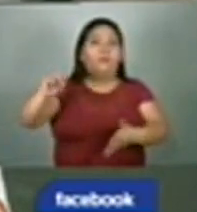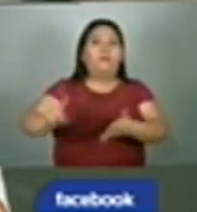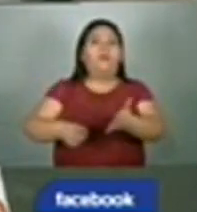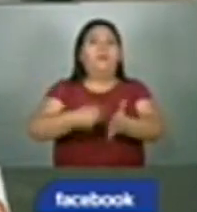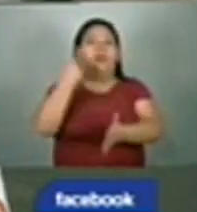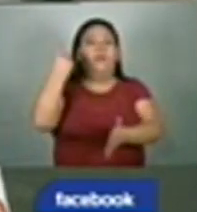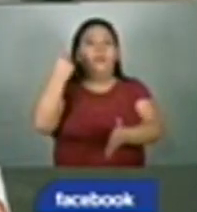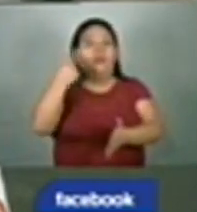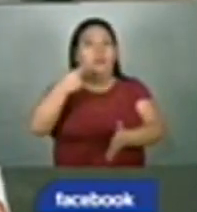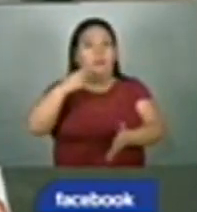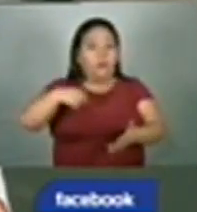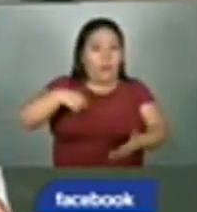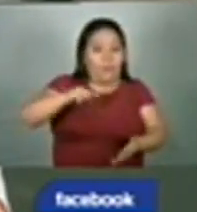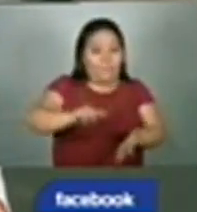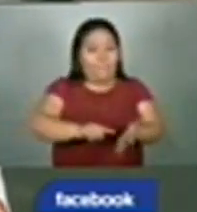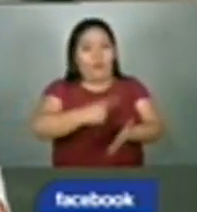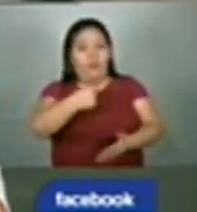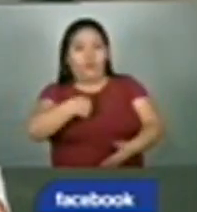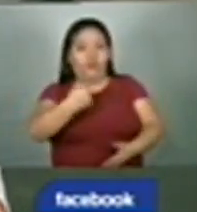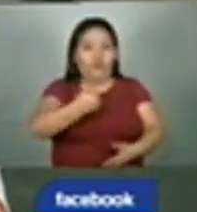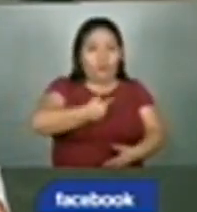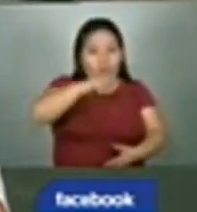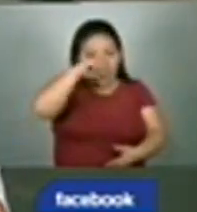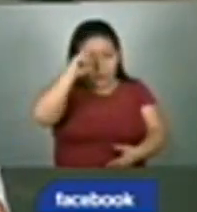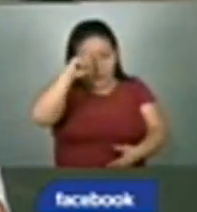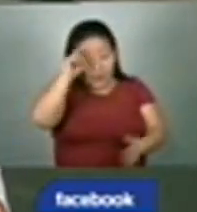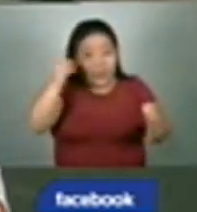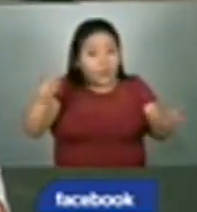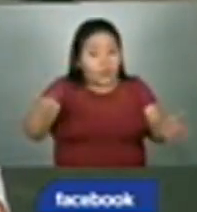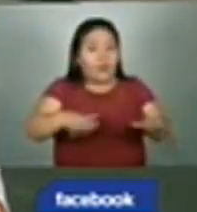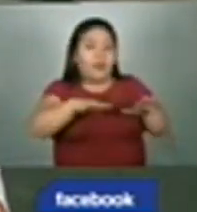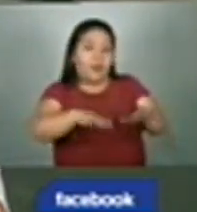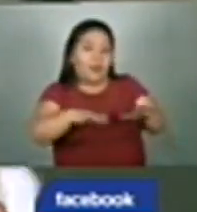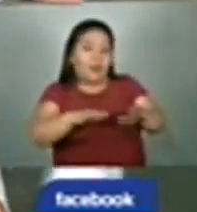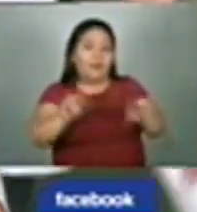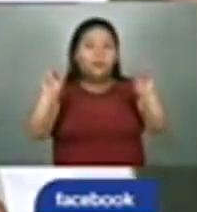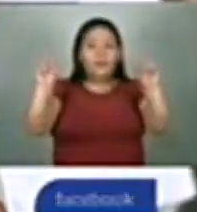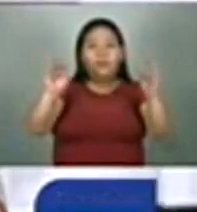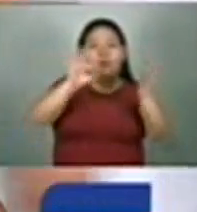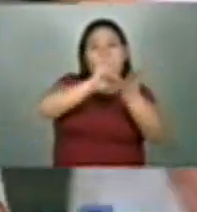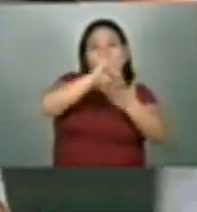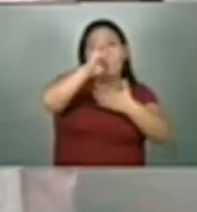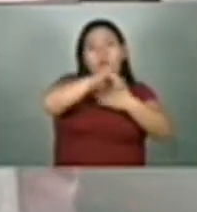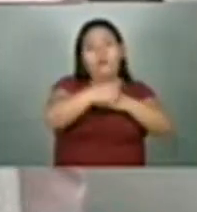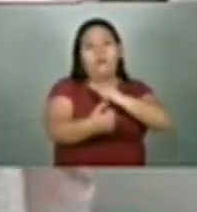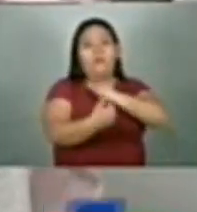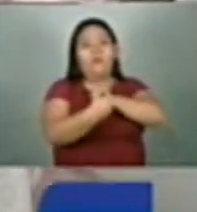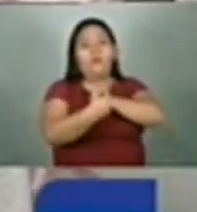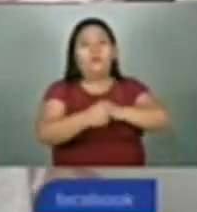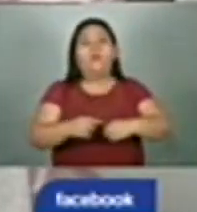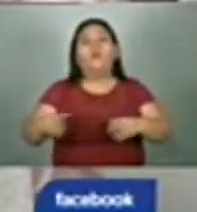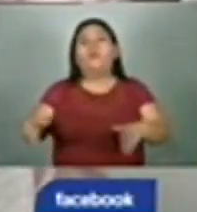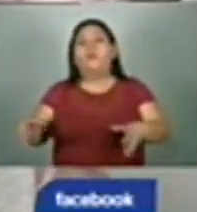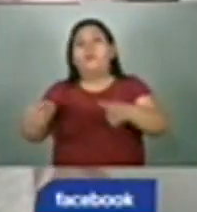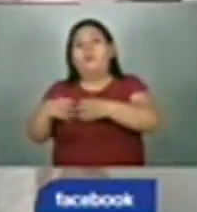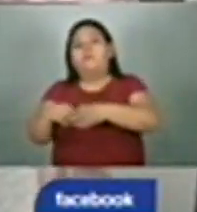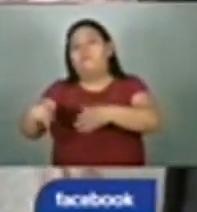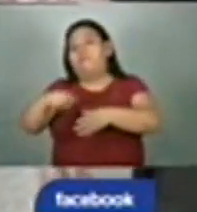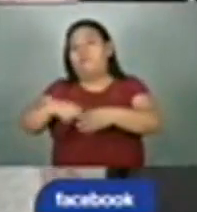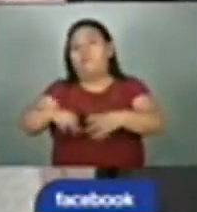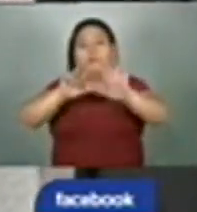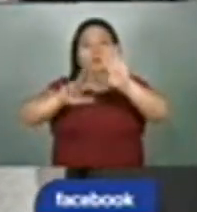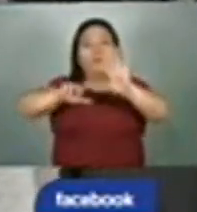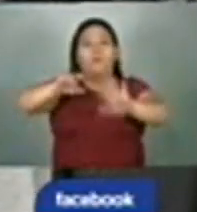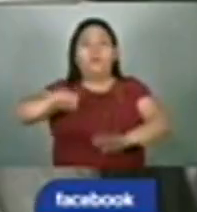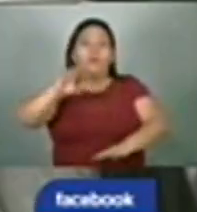hacía eso sola, pues gracias a Dios y acceso que le dan la asistencia técnica. Junto a ella, más de 8